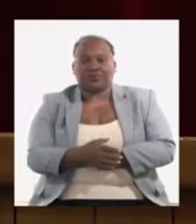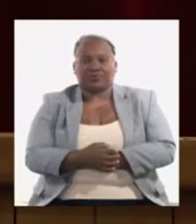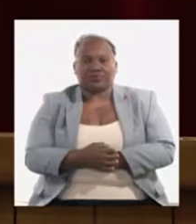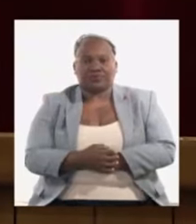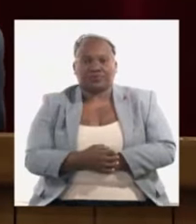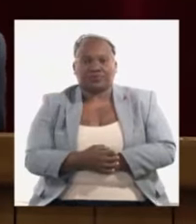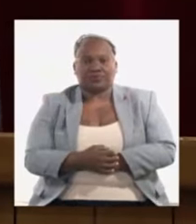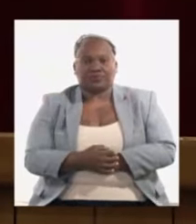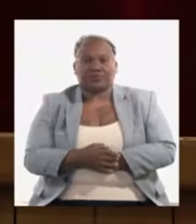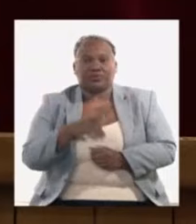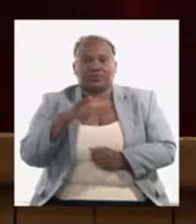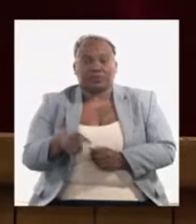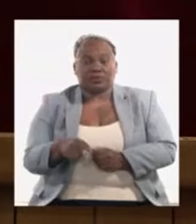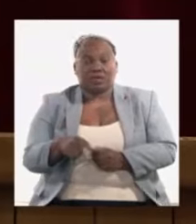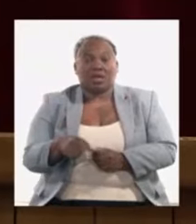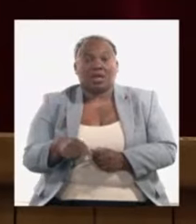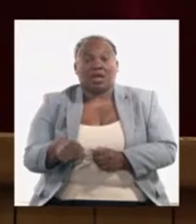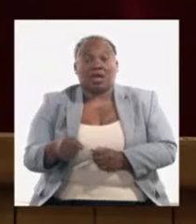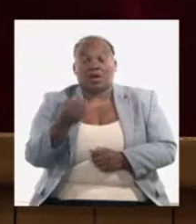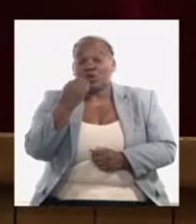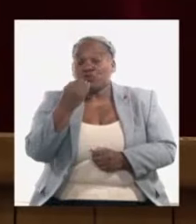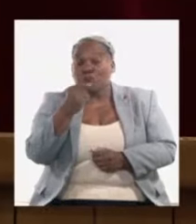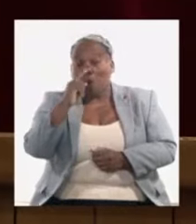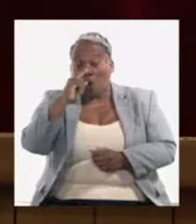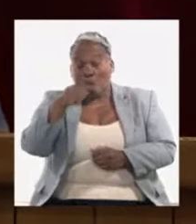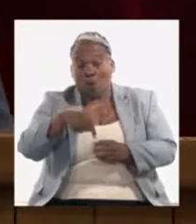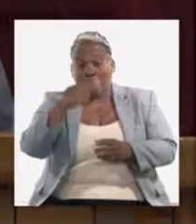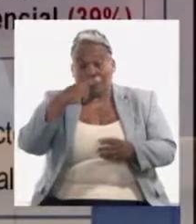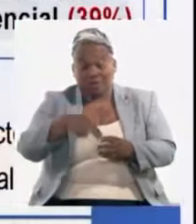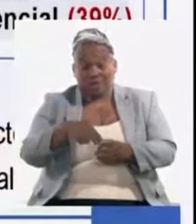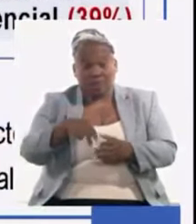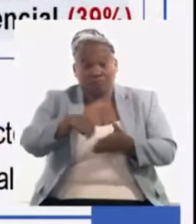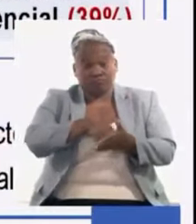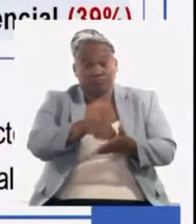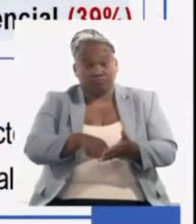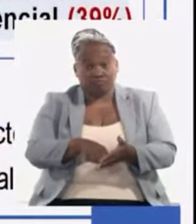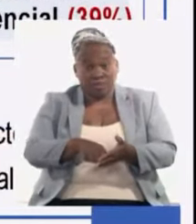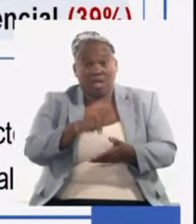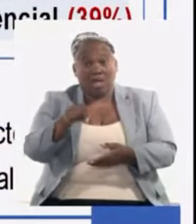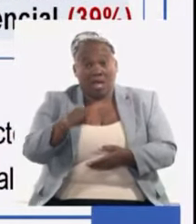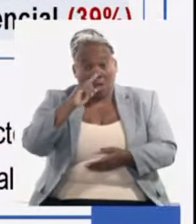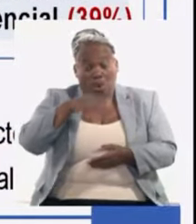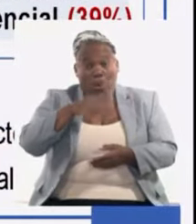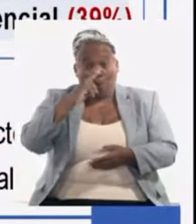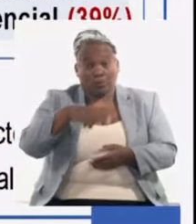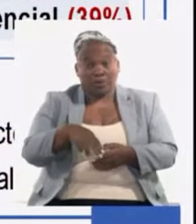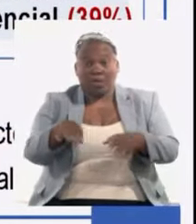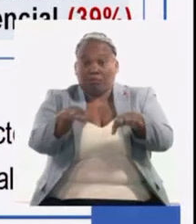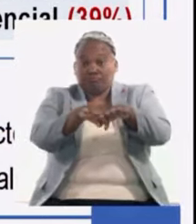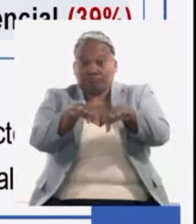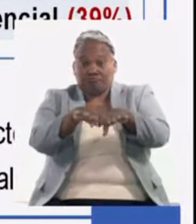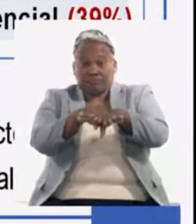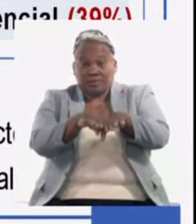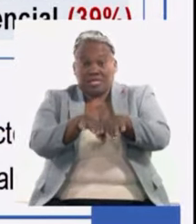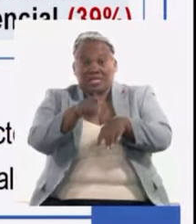en cuanto al consumo de combustible se está proyectando trabajar con unos combustibles equivalentes en el entorno de unos 8 millones de toneladas